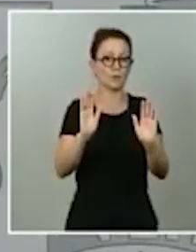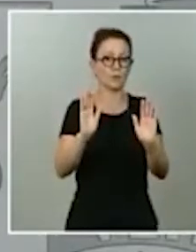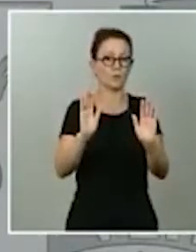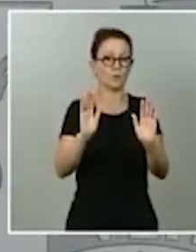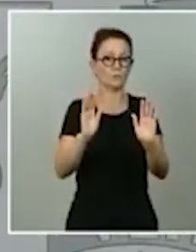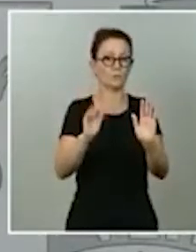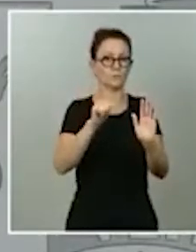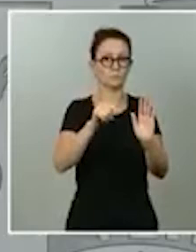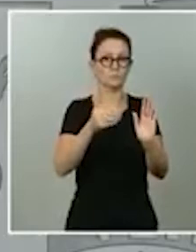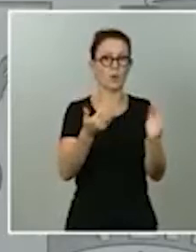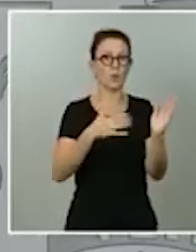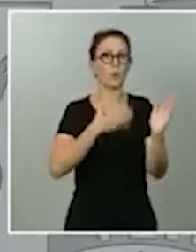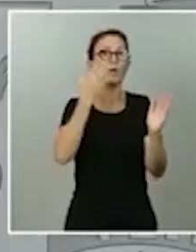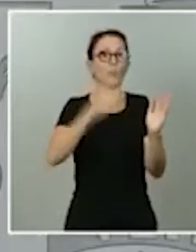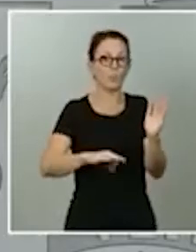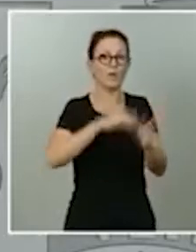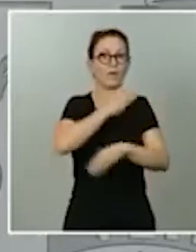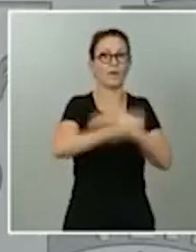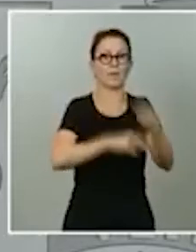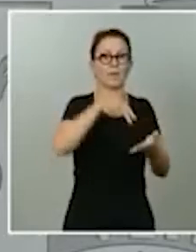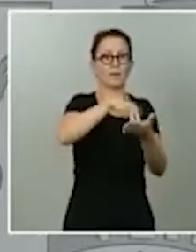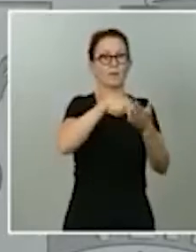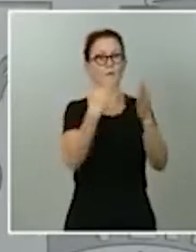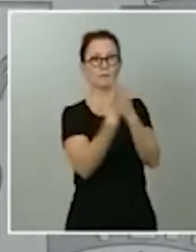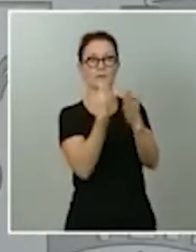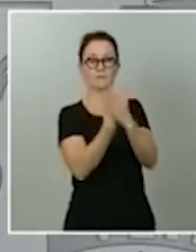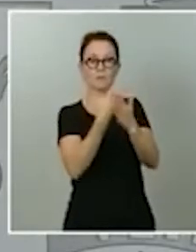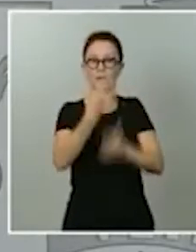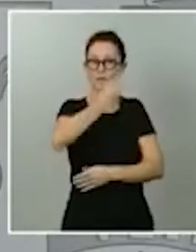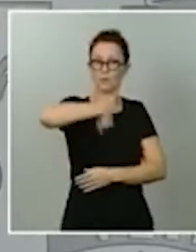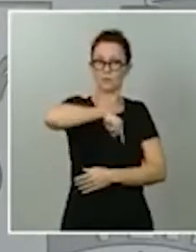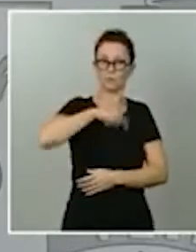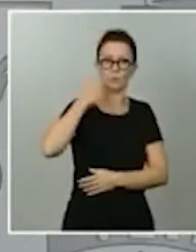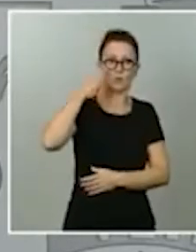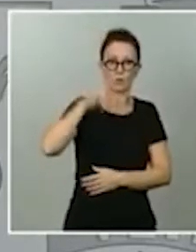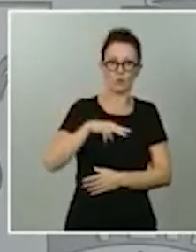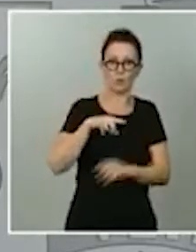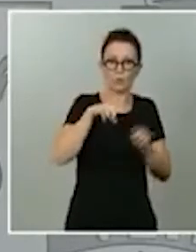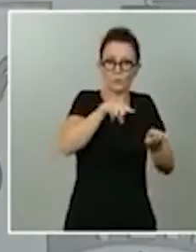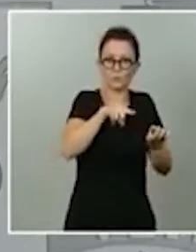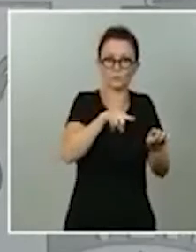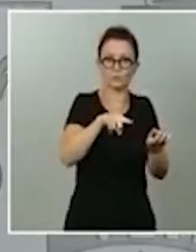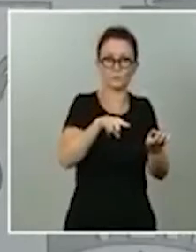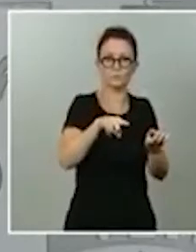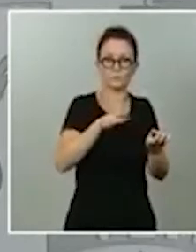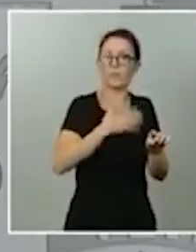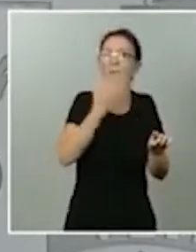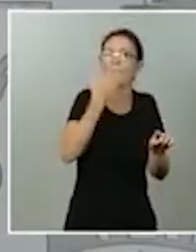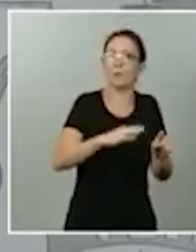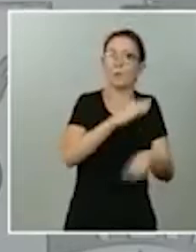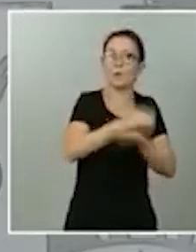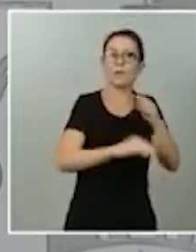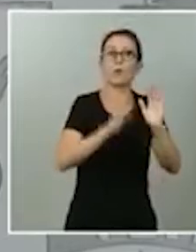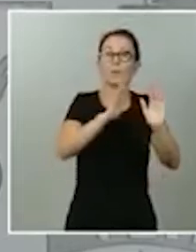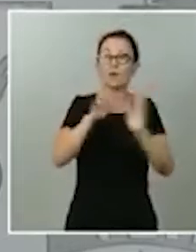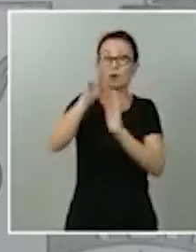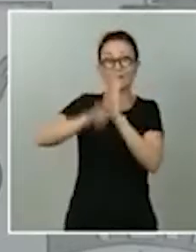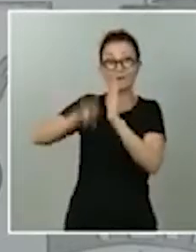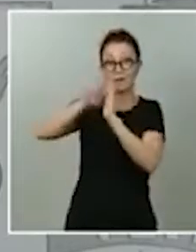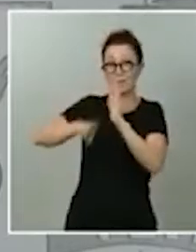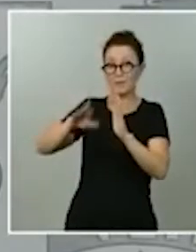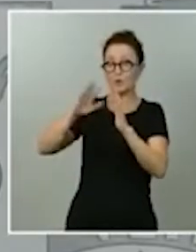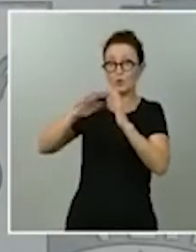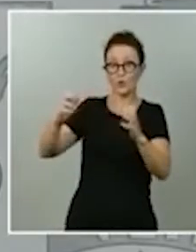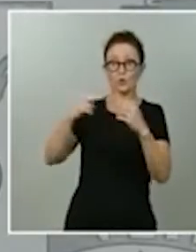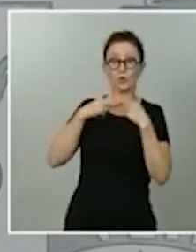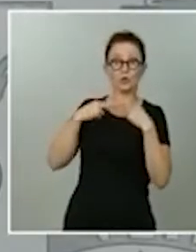más importante es pues lógicamente el que nosotros pero bueno eso tiene que ser el reglamento del Congreso y por tanto la mesa del Congreso quien decida